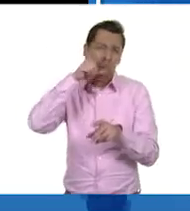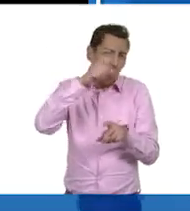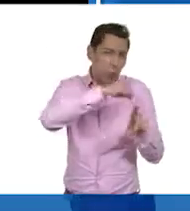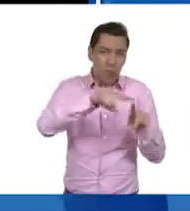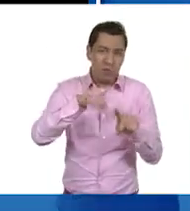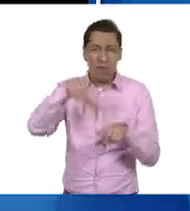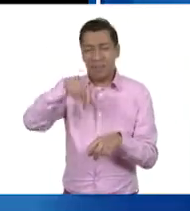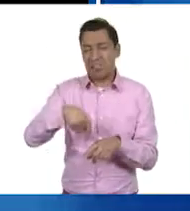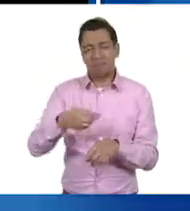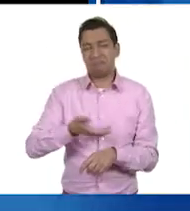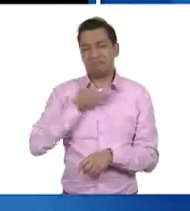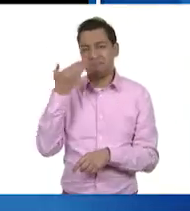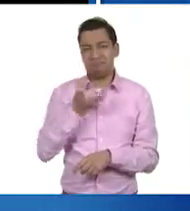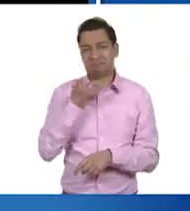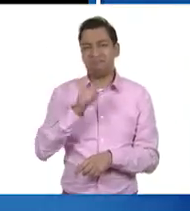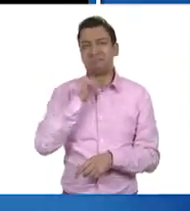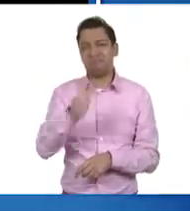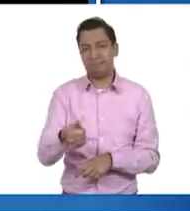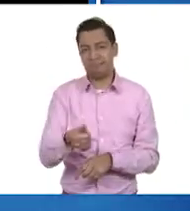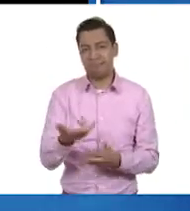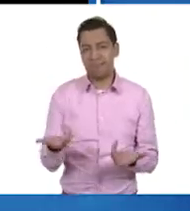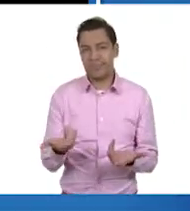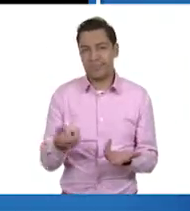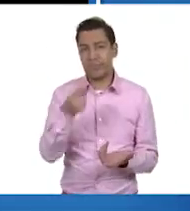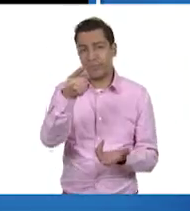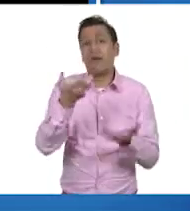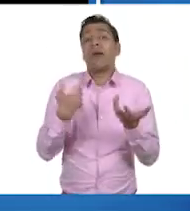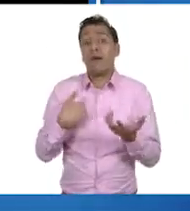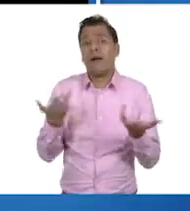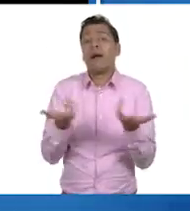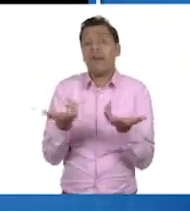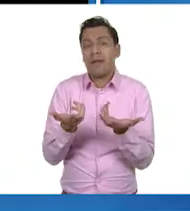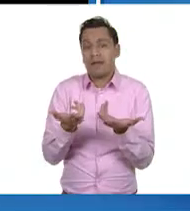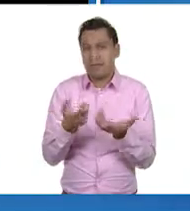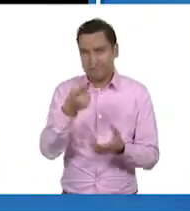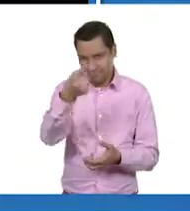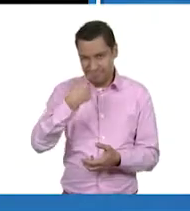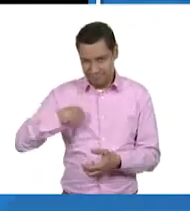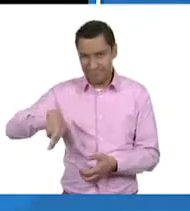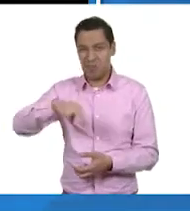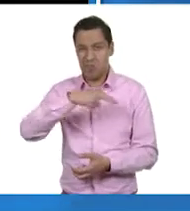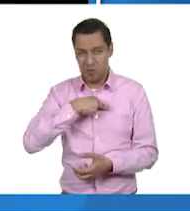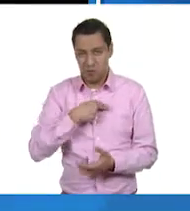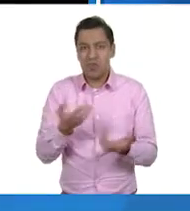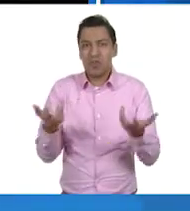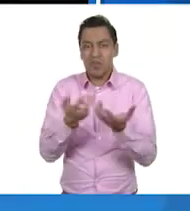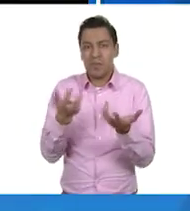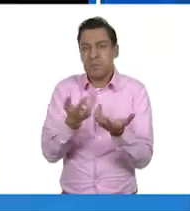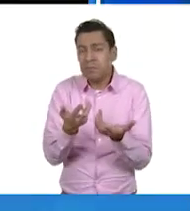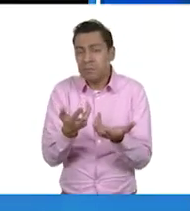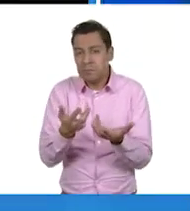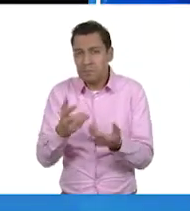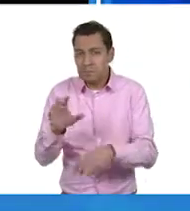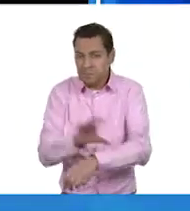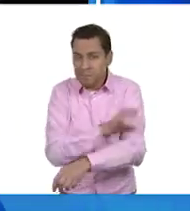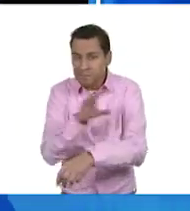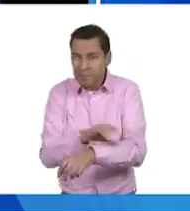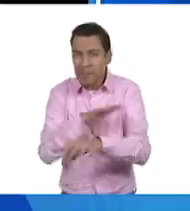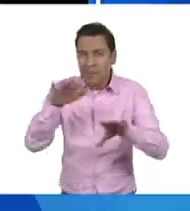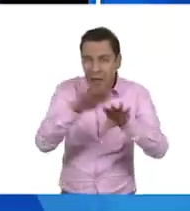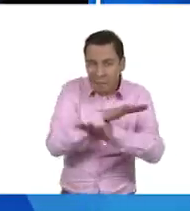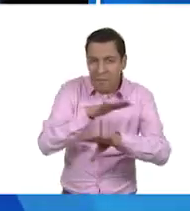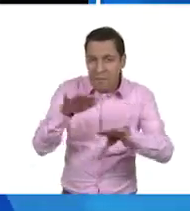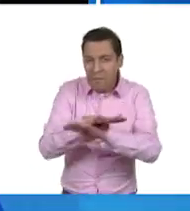utilizadas. Pero, ¿qué podemos hacer? El cambio está en nosotros. Exigir y optar por obtención de energías